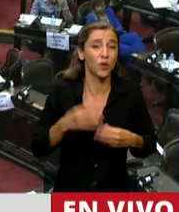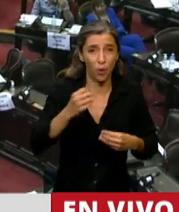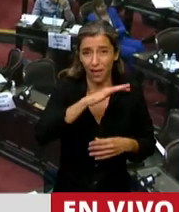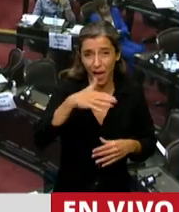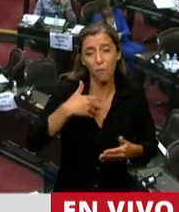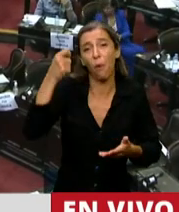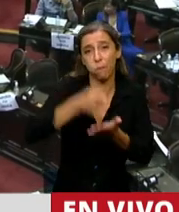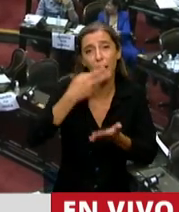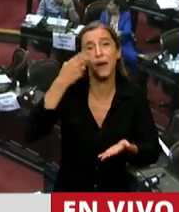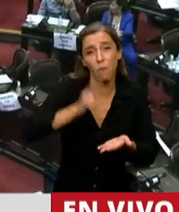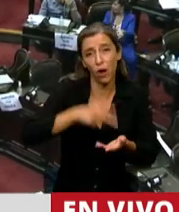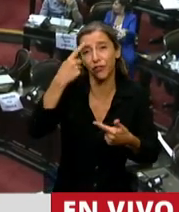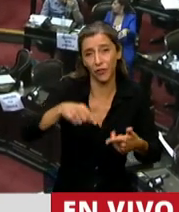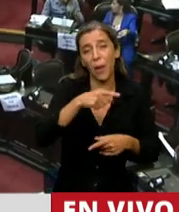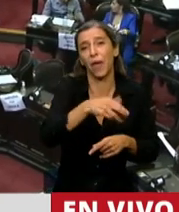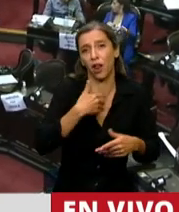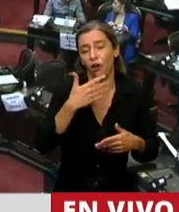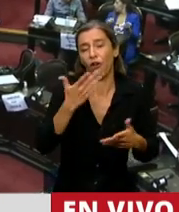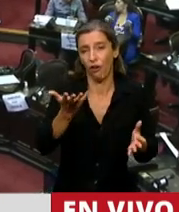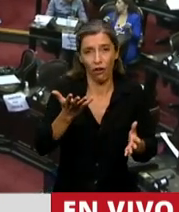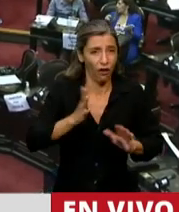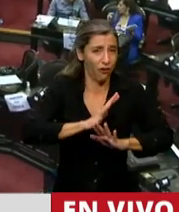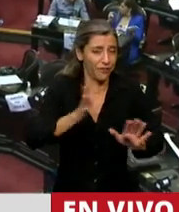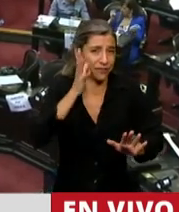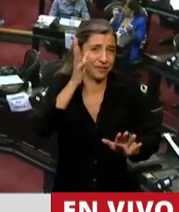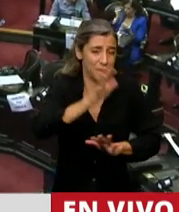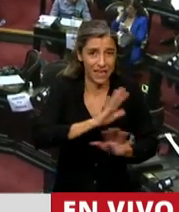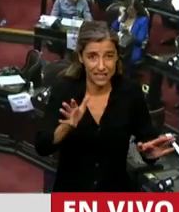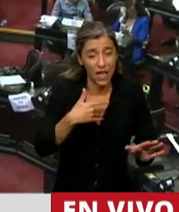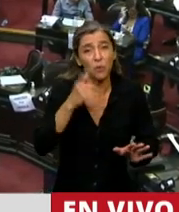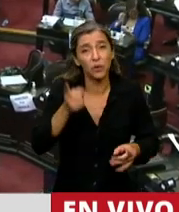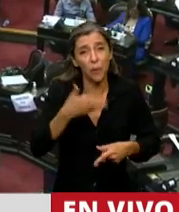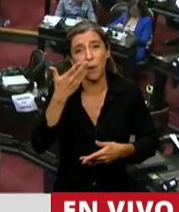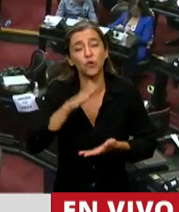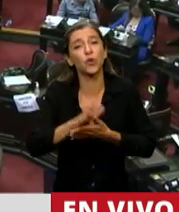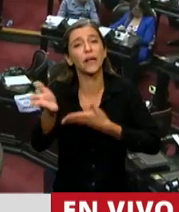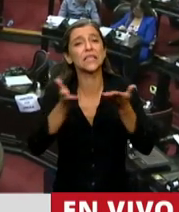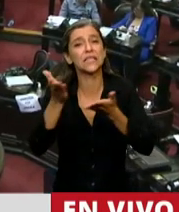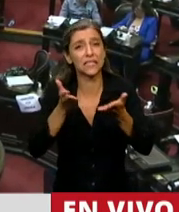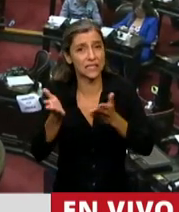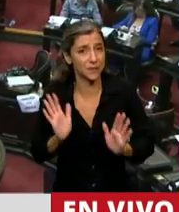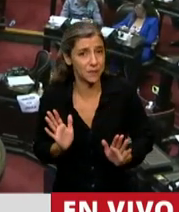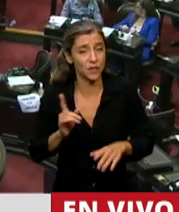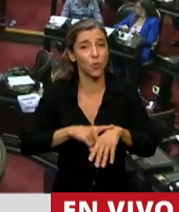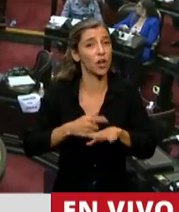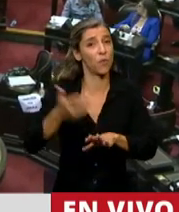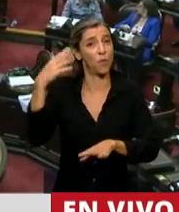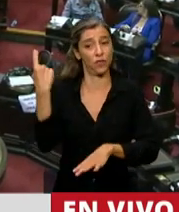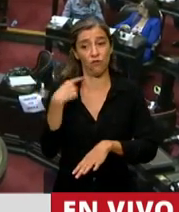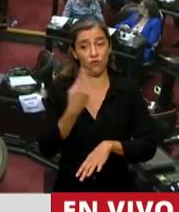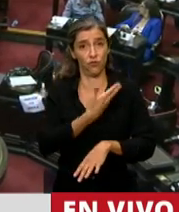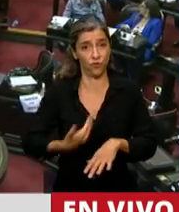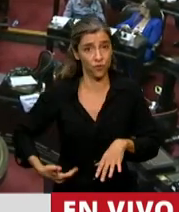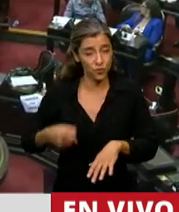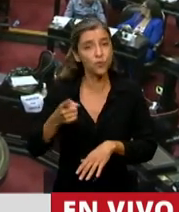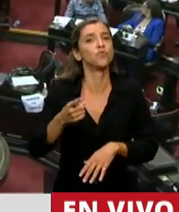las tasas y los impuestos más altos del planeta. Hablo también de los productores de servicios que durante nuestra gestión llegaron a